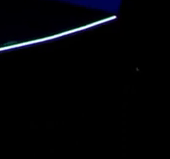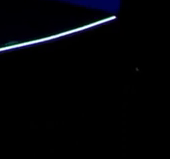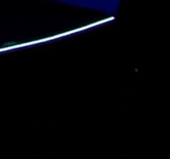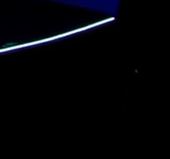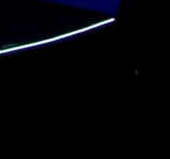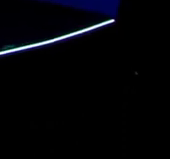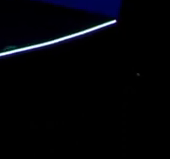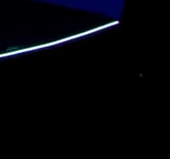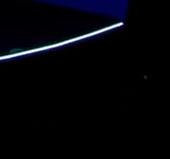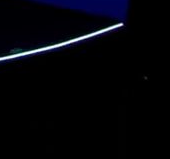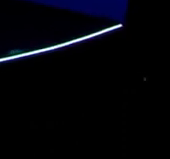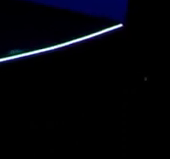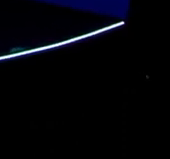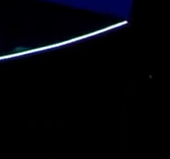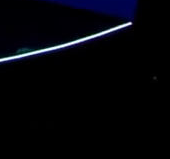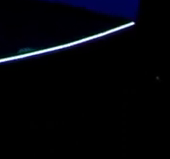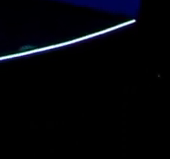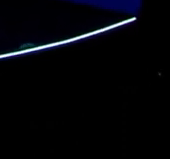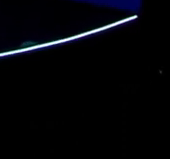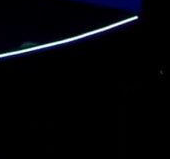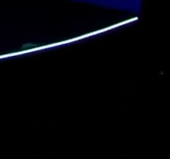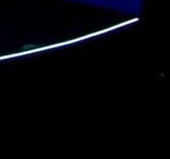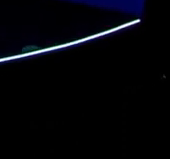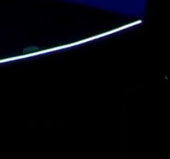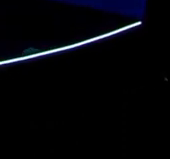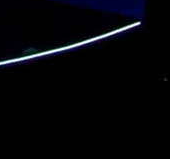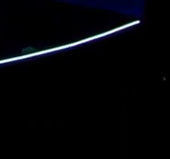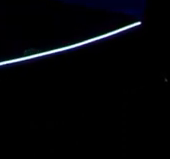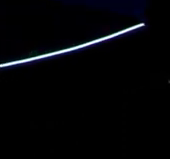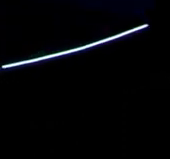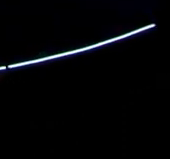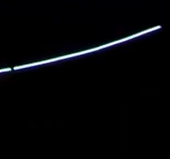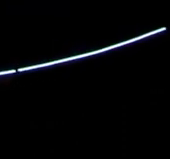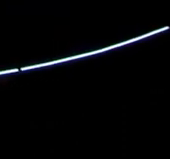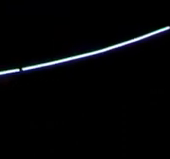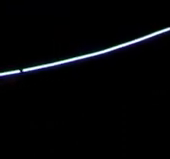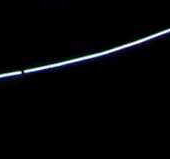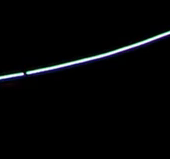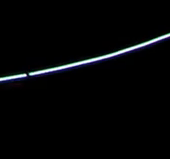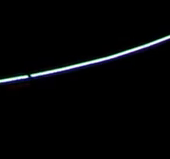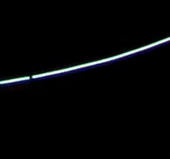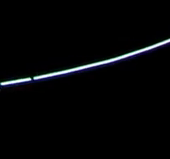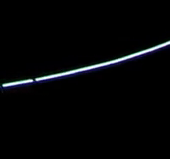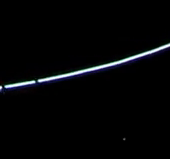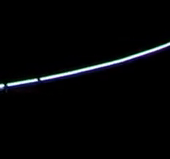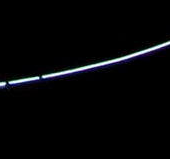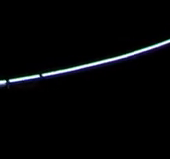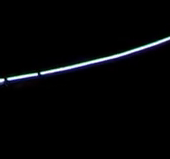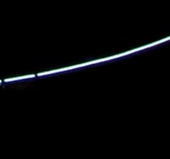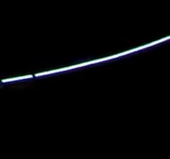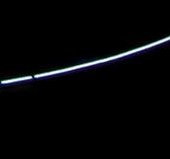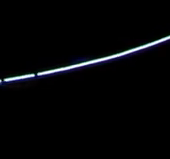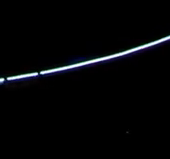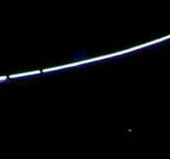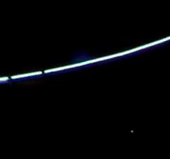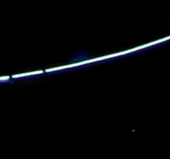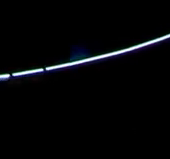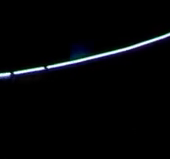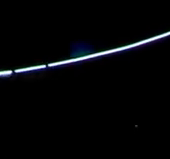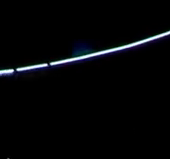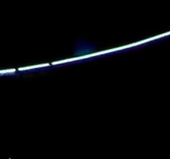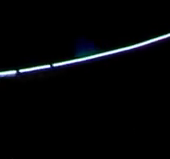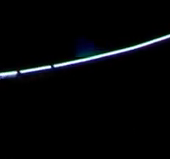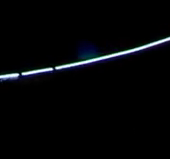palabras de la escritora, novelista y dramaturga feminista nigeriana que ha centrado su trabajo e investigación en los límites de género,